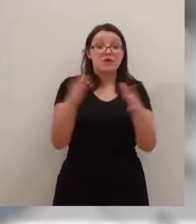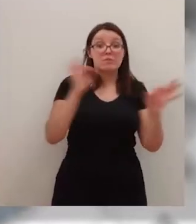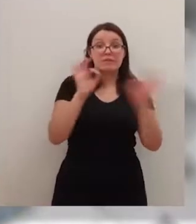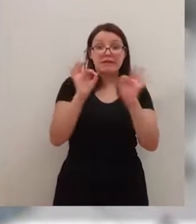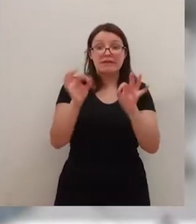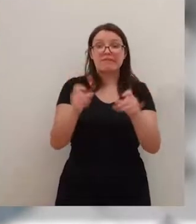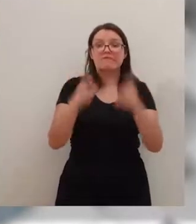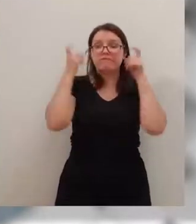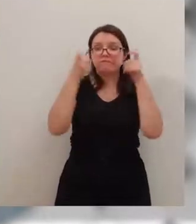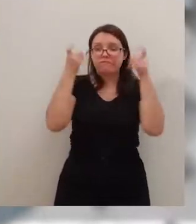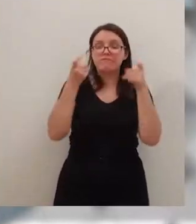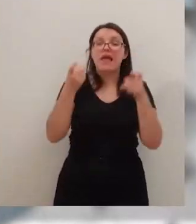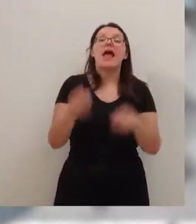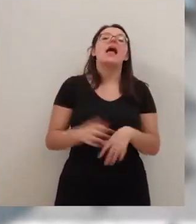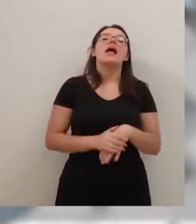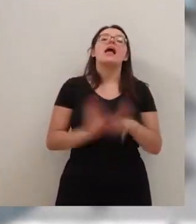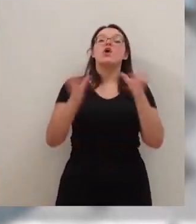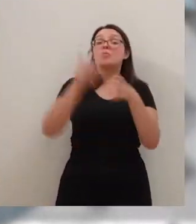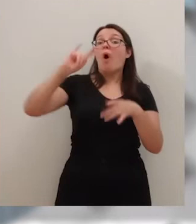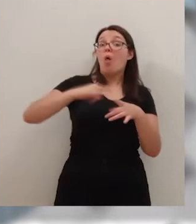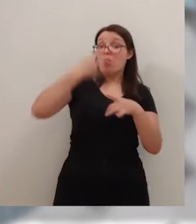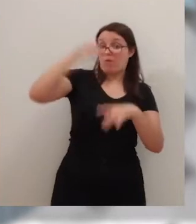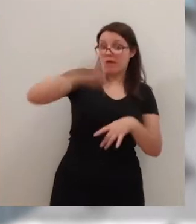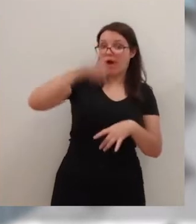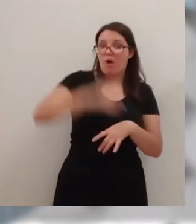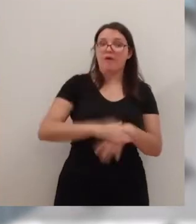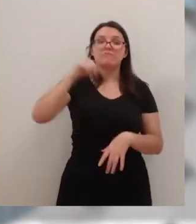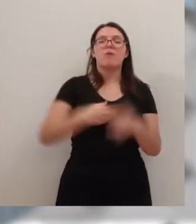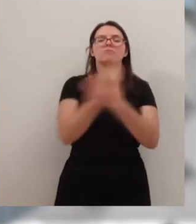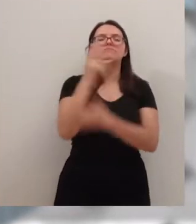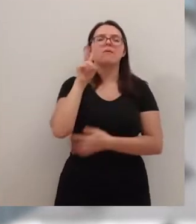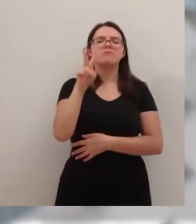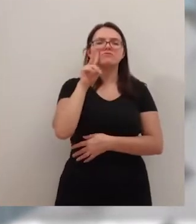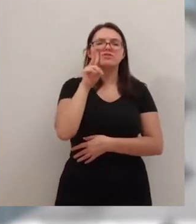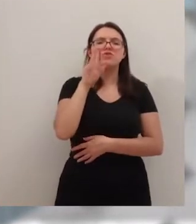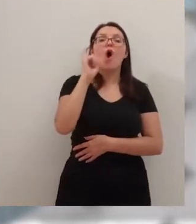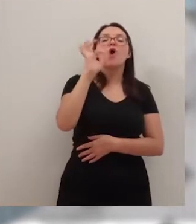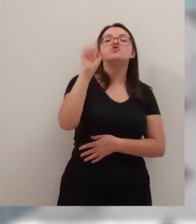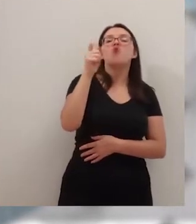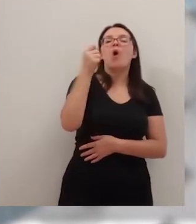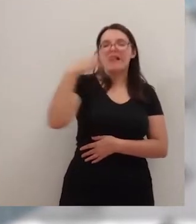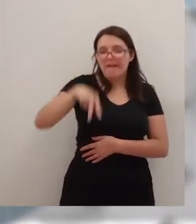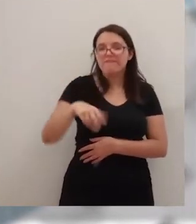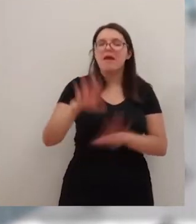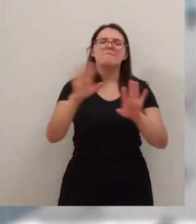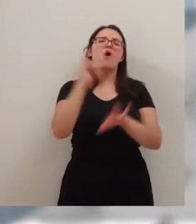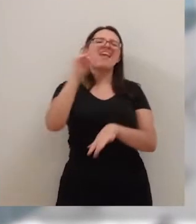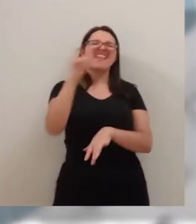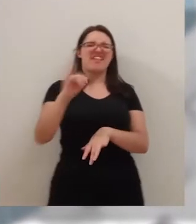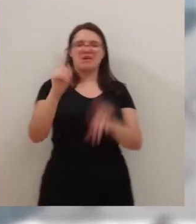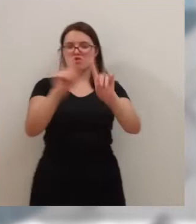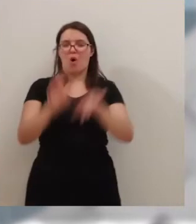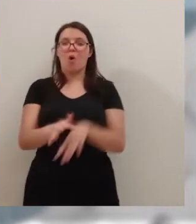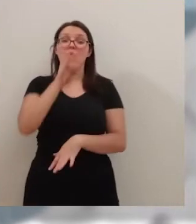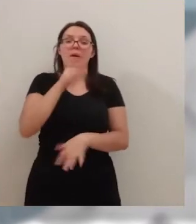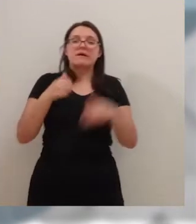intensifica y el equipo tendrá una doble sesión hoy. En la de esta mañana hemos podido ver a Joran Derserantes, pero no a Elacen, que